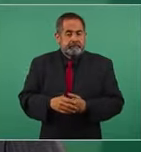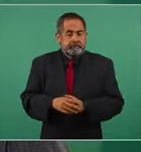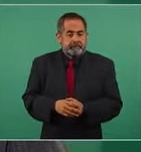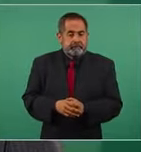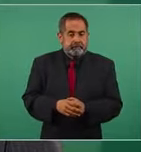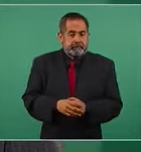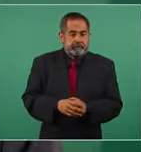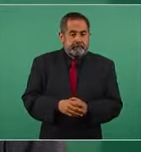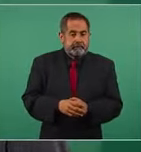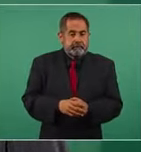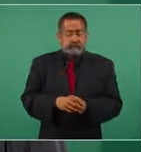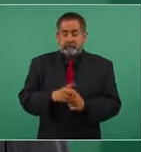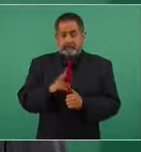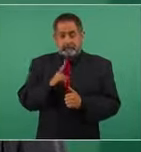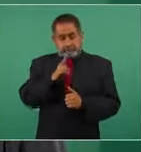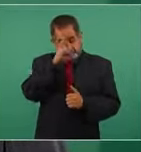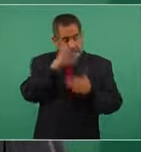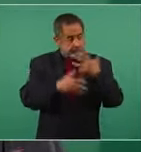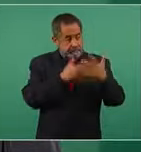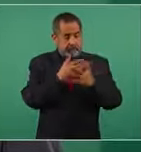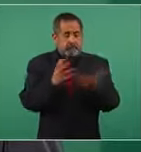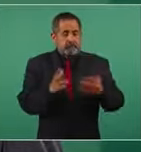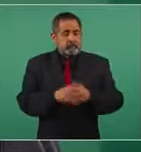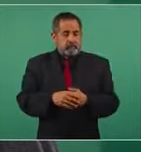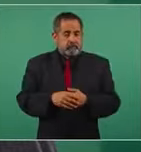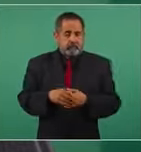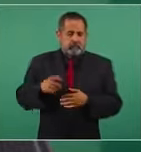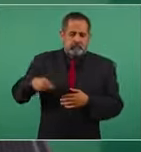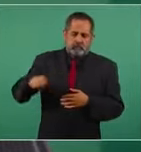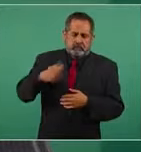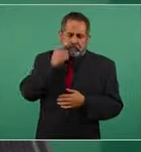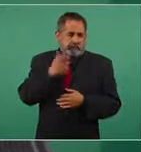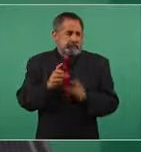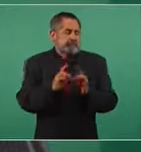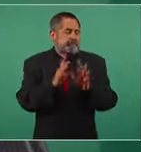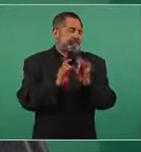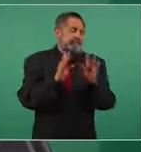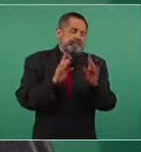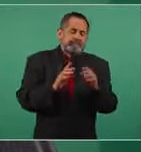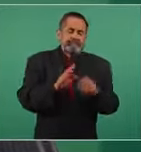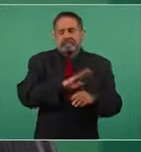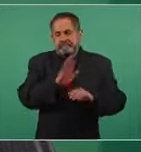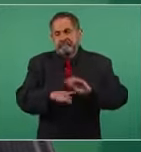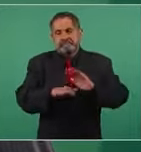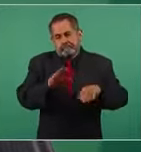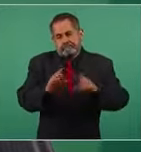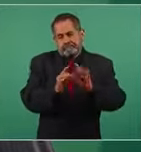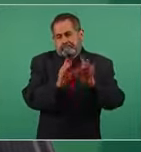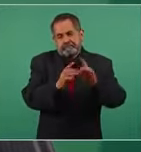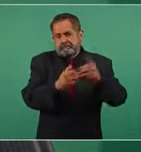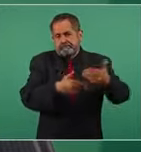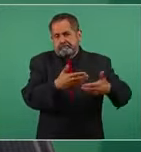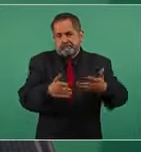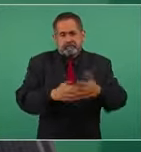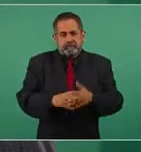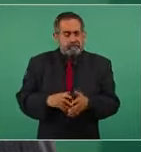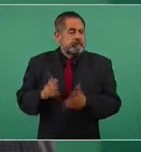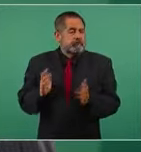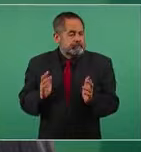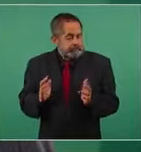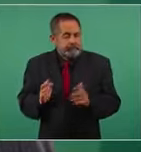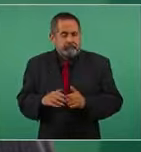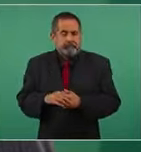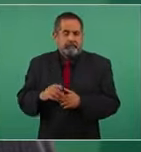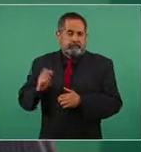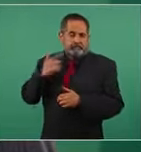la violencia no lo querían así no lo deseaban así nuestros héroes